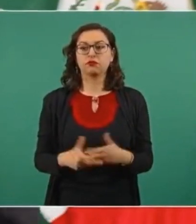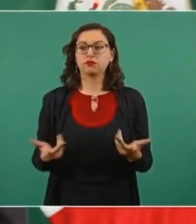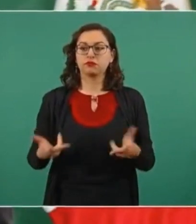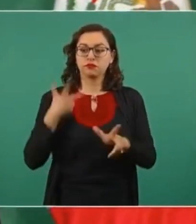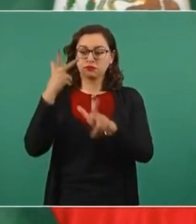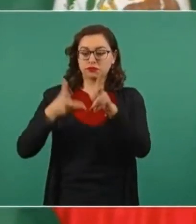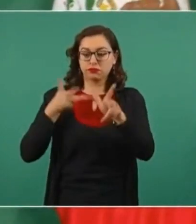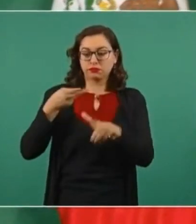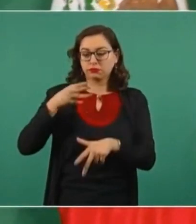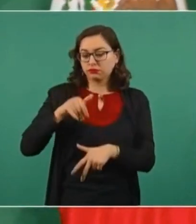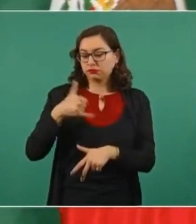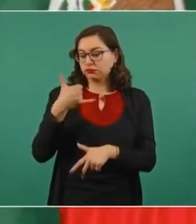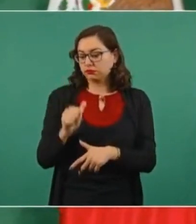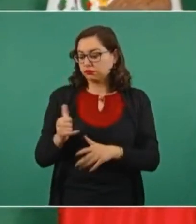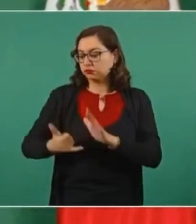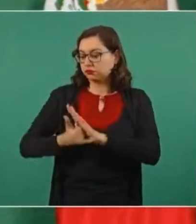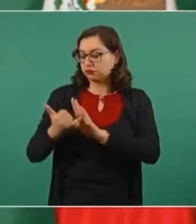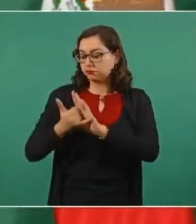Tren Maya,